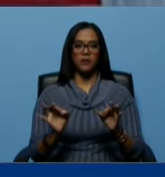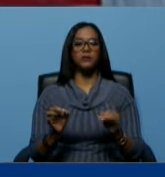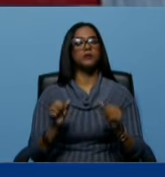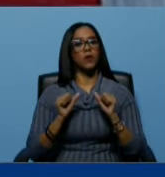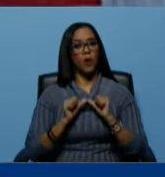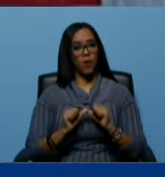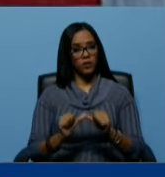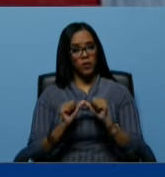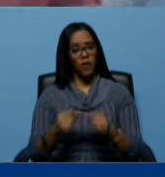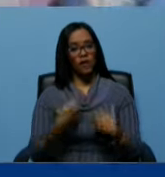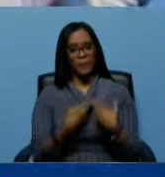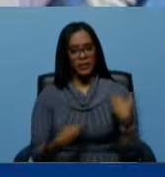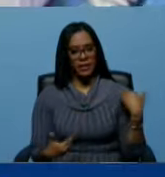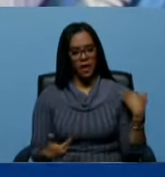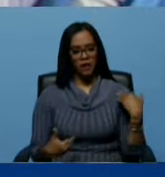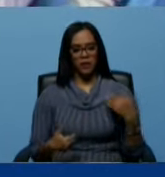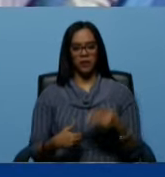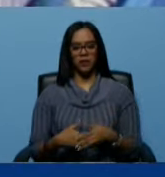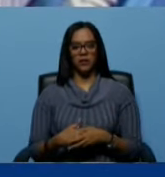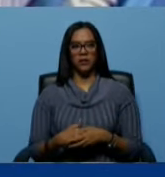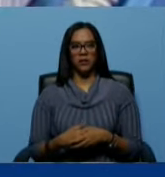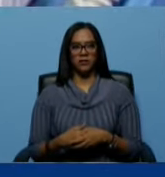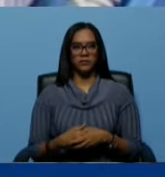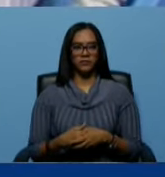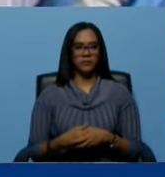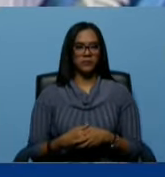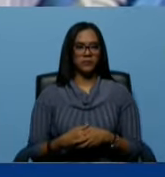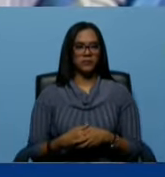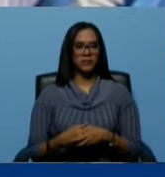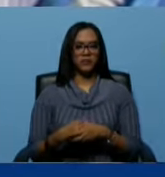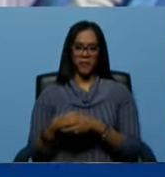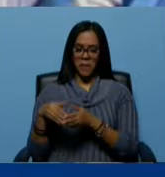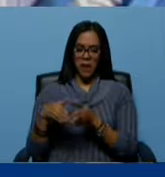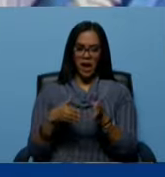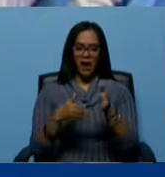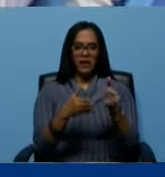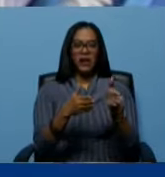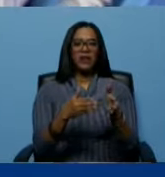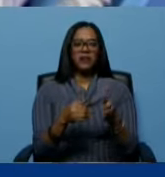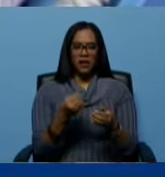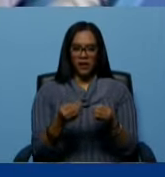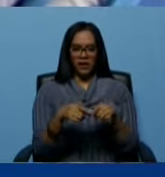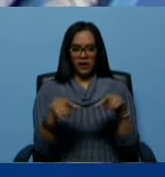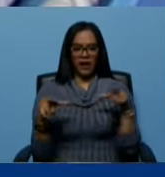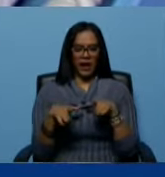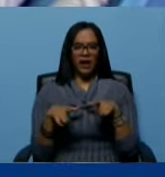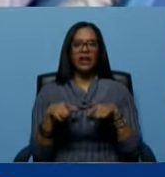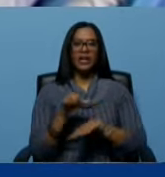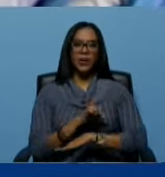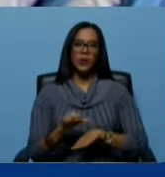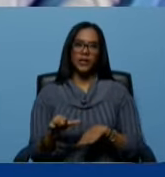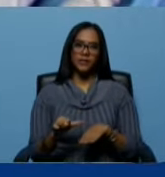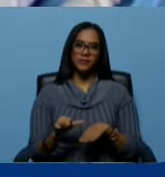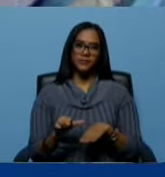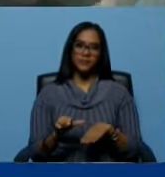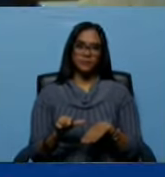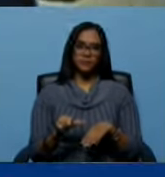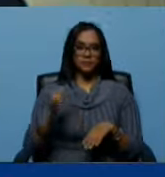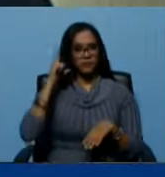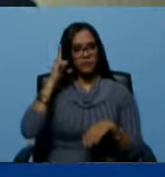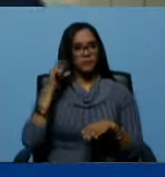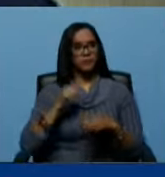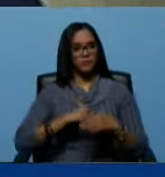presidente, por aquí, por la vía de lo que es el área quirúrgica de ginecología y